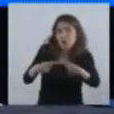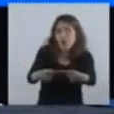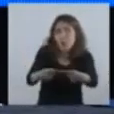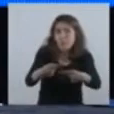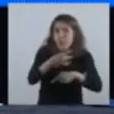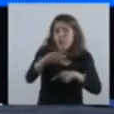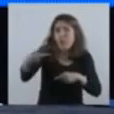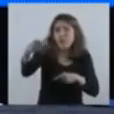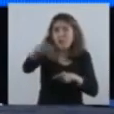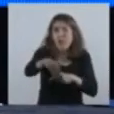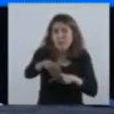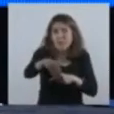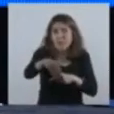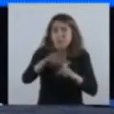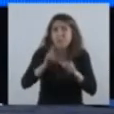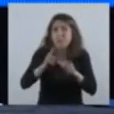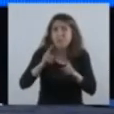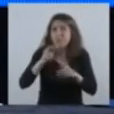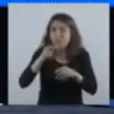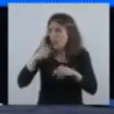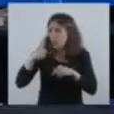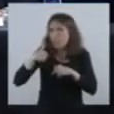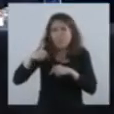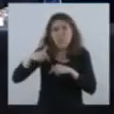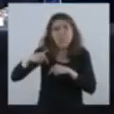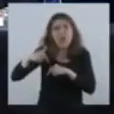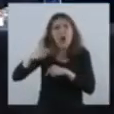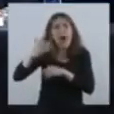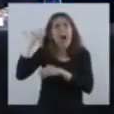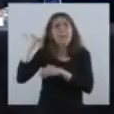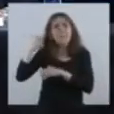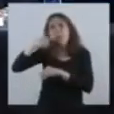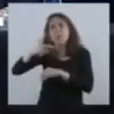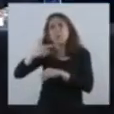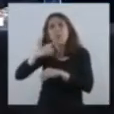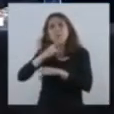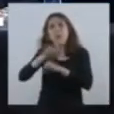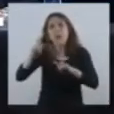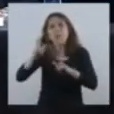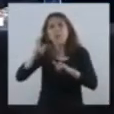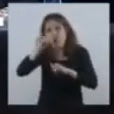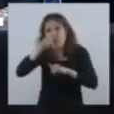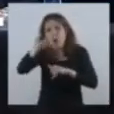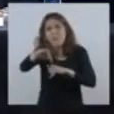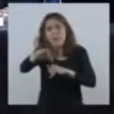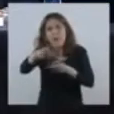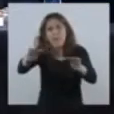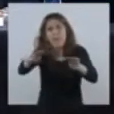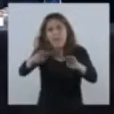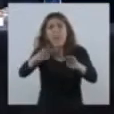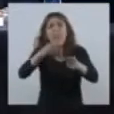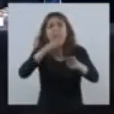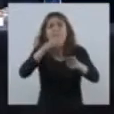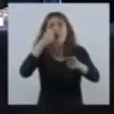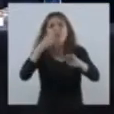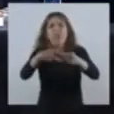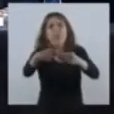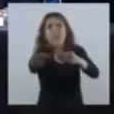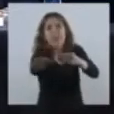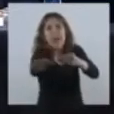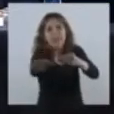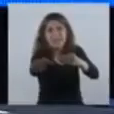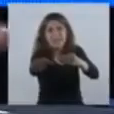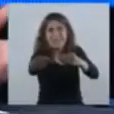Esto se está venciendo el domingo, si no me equivoco. Y tenemos que contar 14 días porque, claro, me dicen que